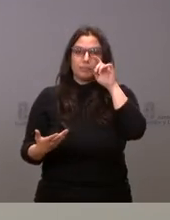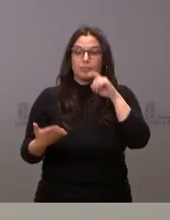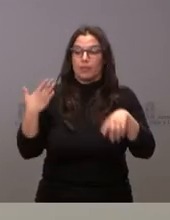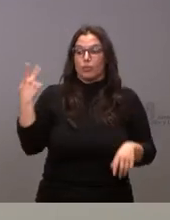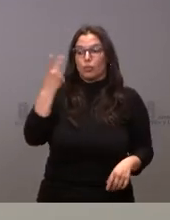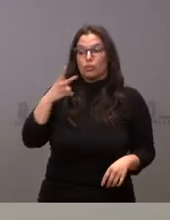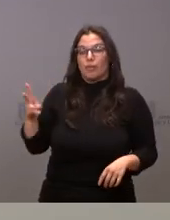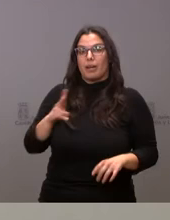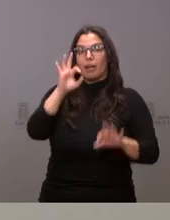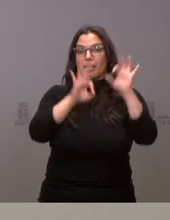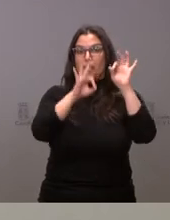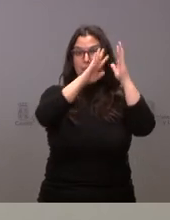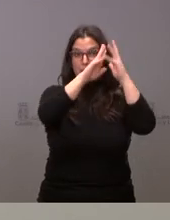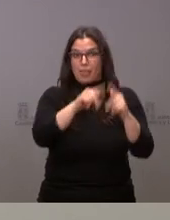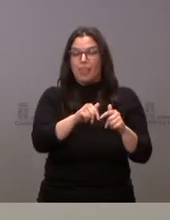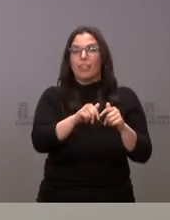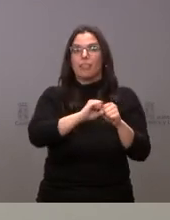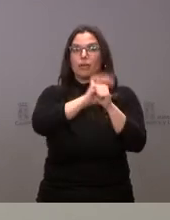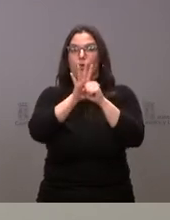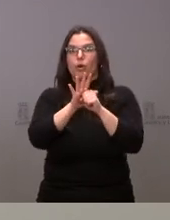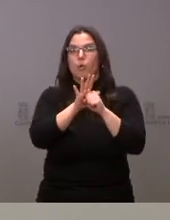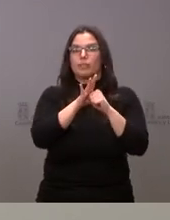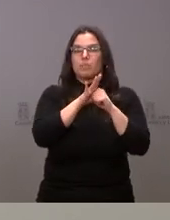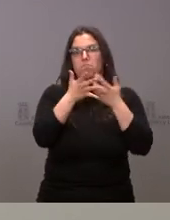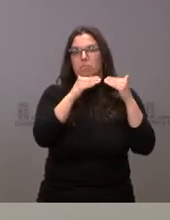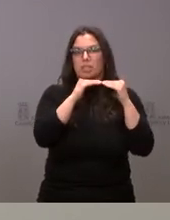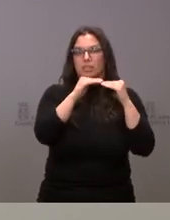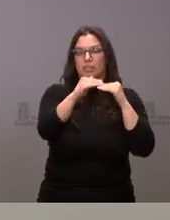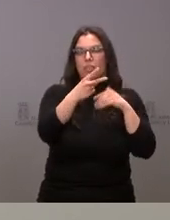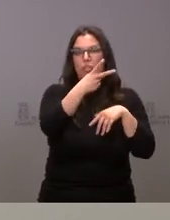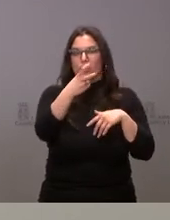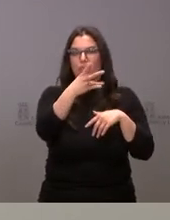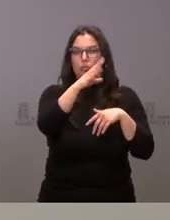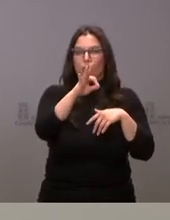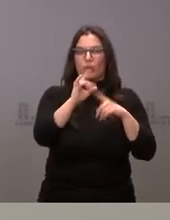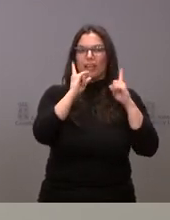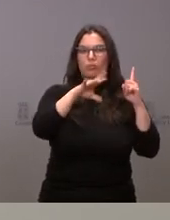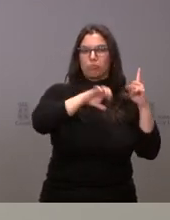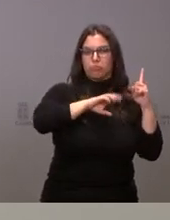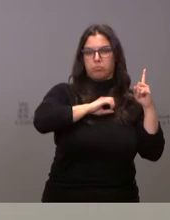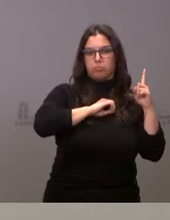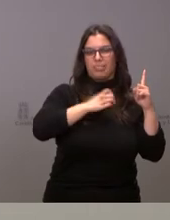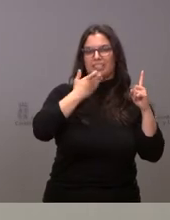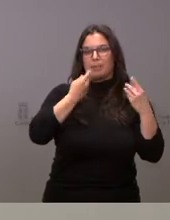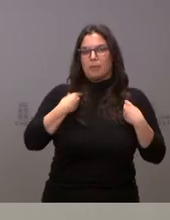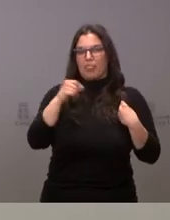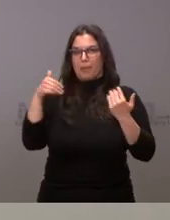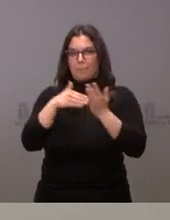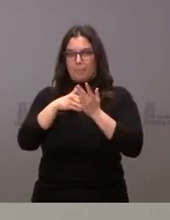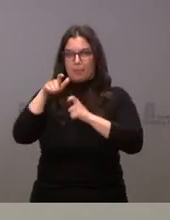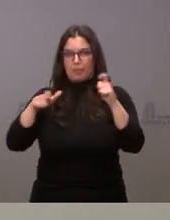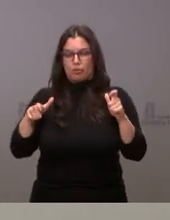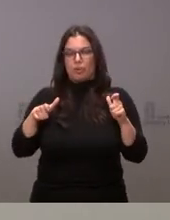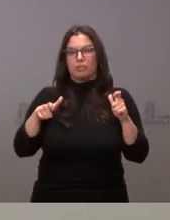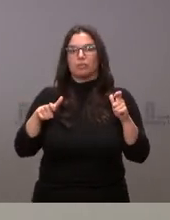dos semanas la incidencia del COVID-19 se ha venido estabilizando en torno a los 250 casos por 100.000 habitantes en incidencia